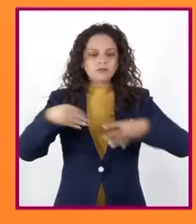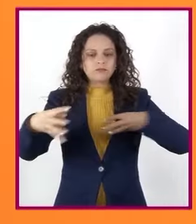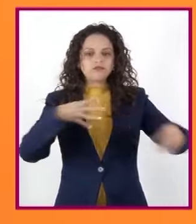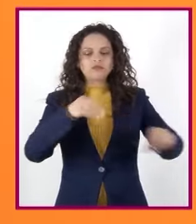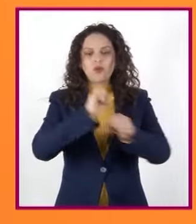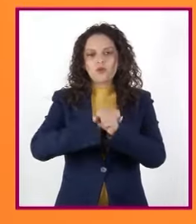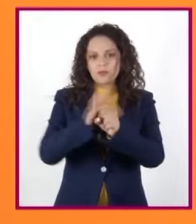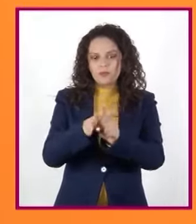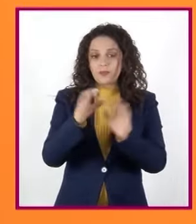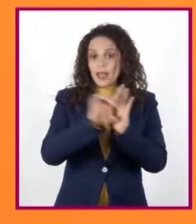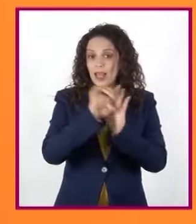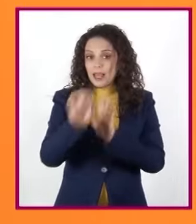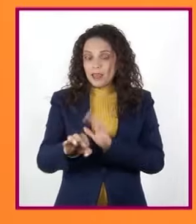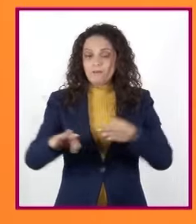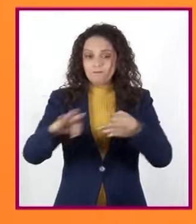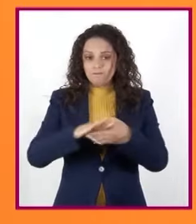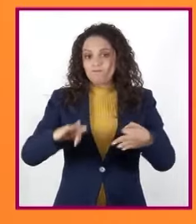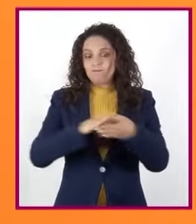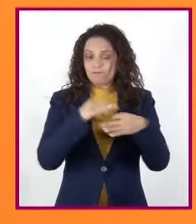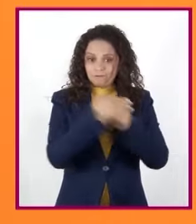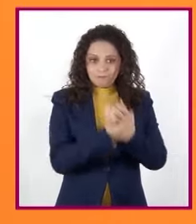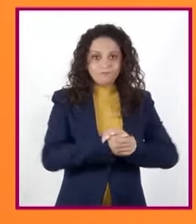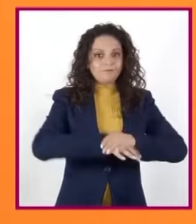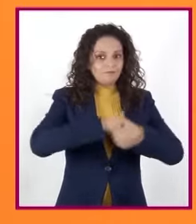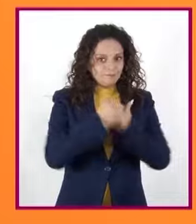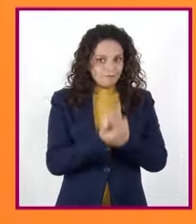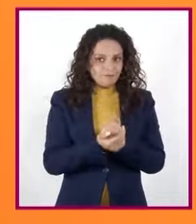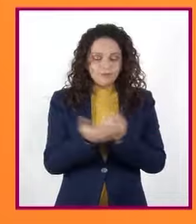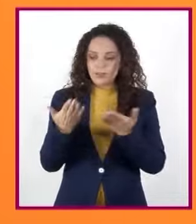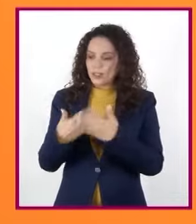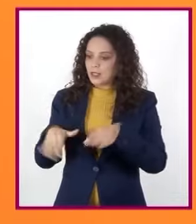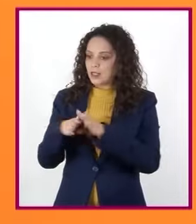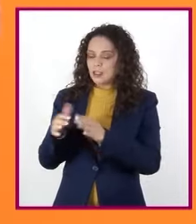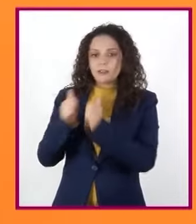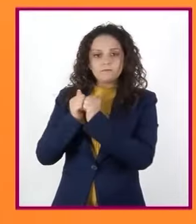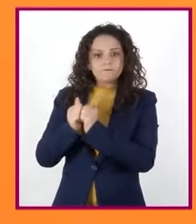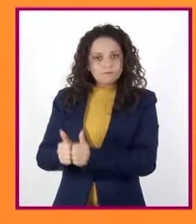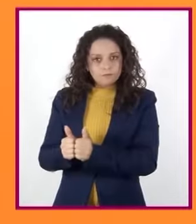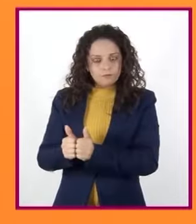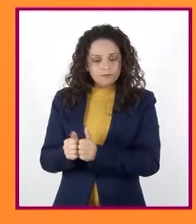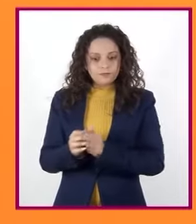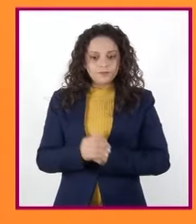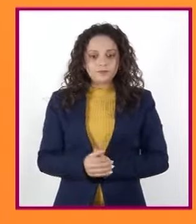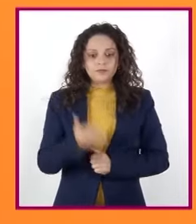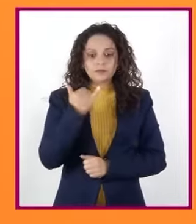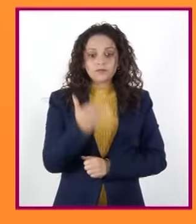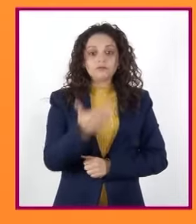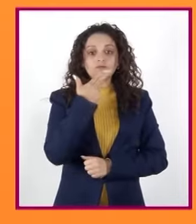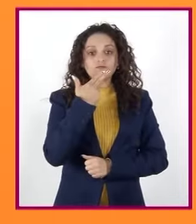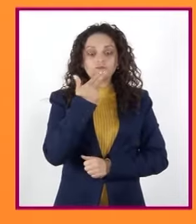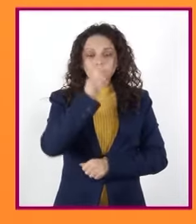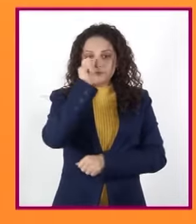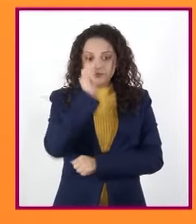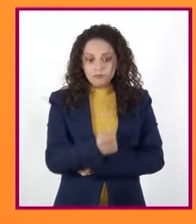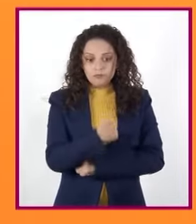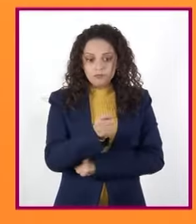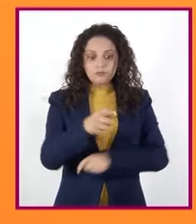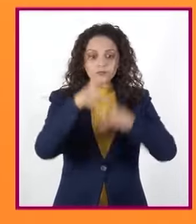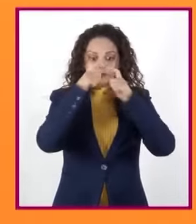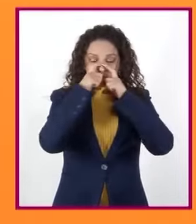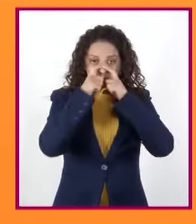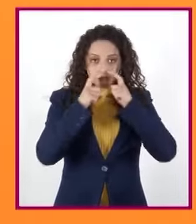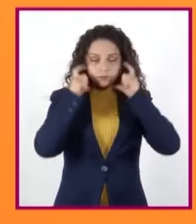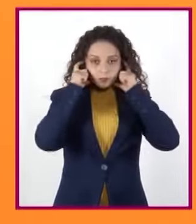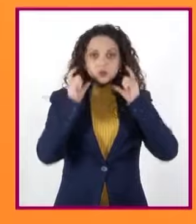lavarse las manos frecuentemente, permanecer en casa siempre que sea posible y utilizar el cubrebocas cada vez